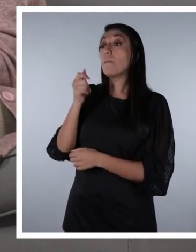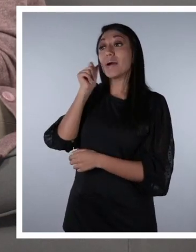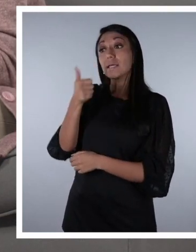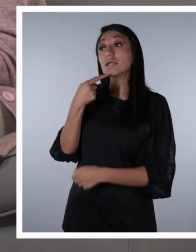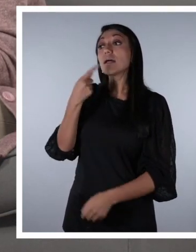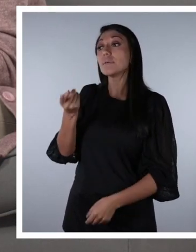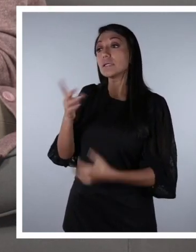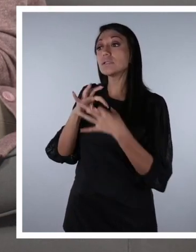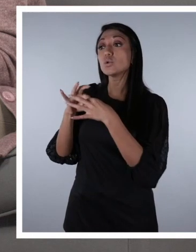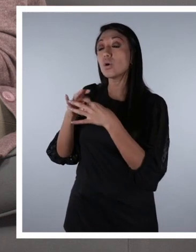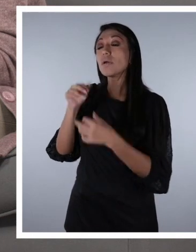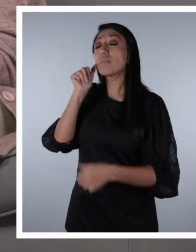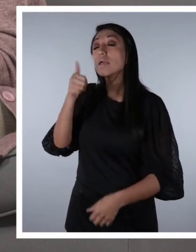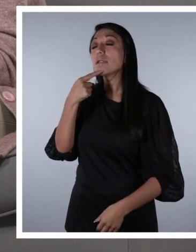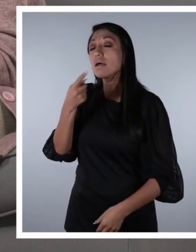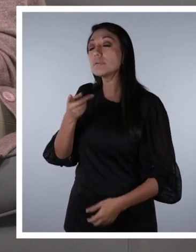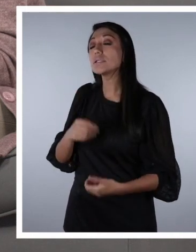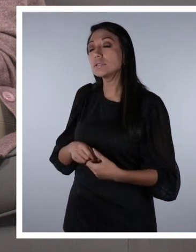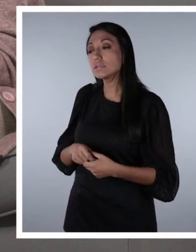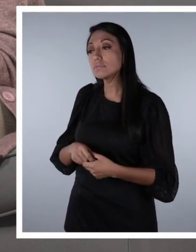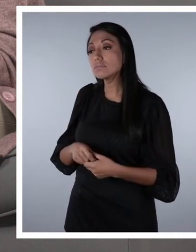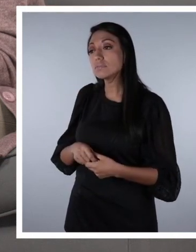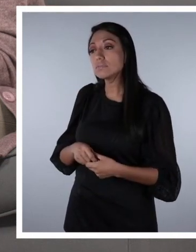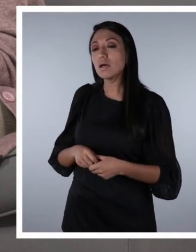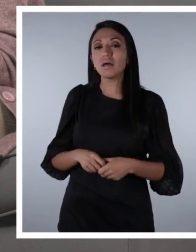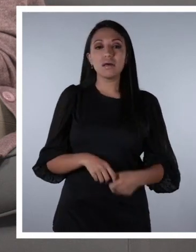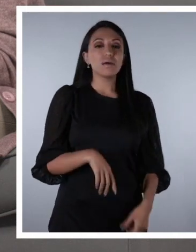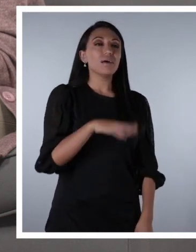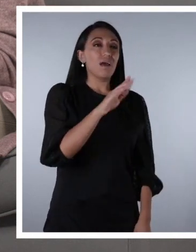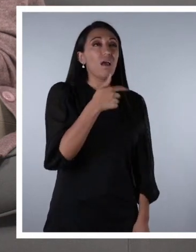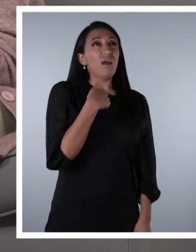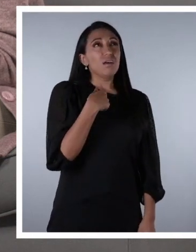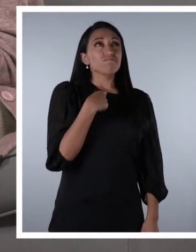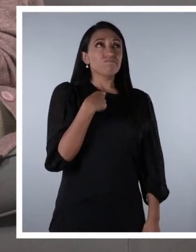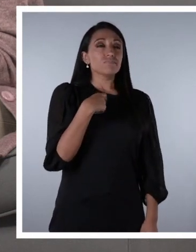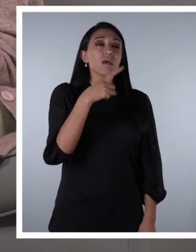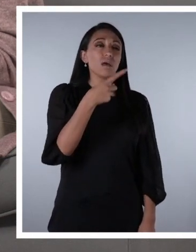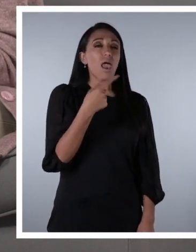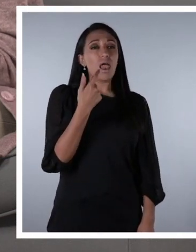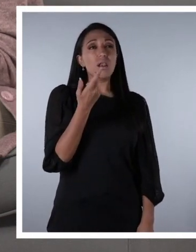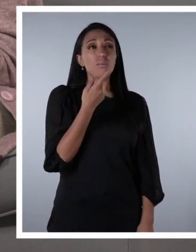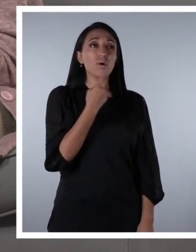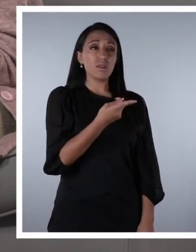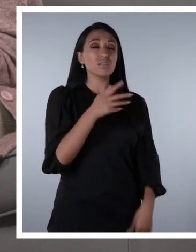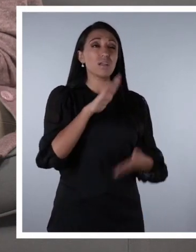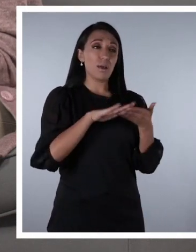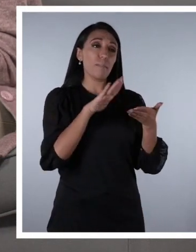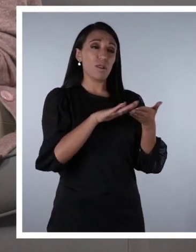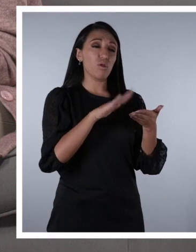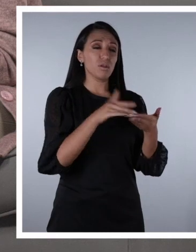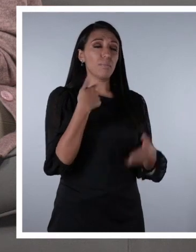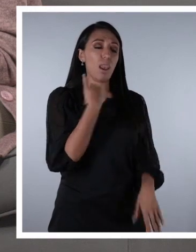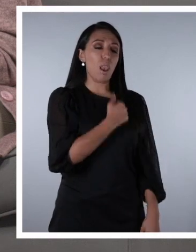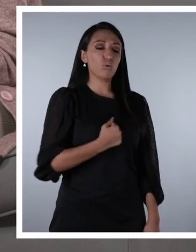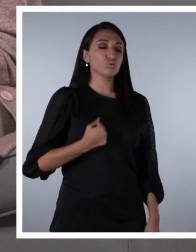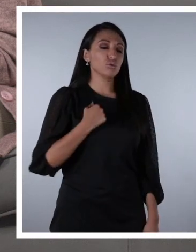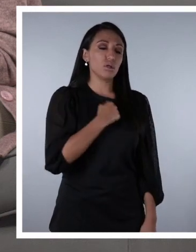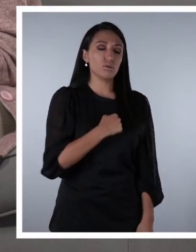dices mañana a Rafa cuando llegues a la escuela? Sí, o sea, que no, que me perdone.